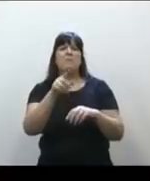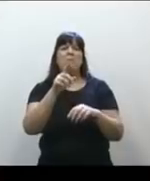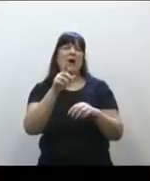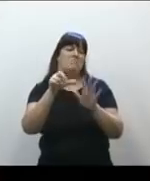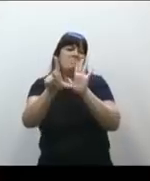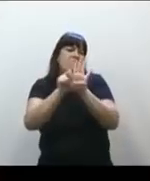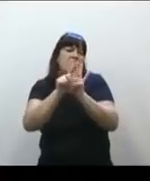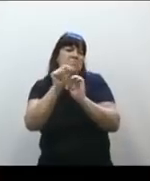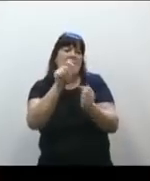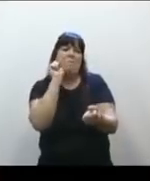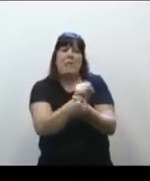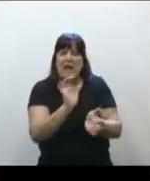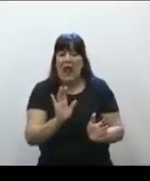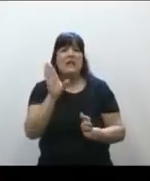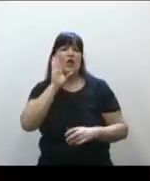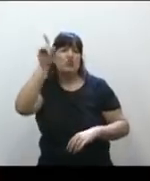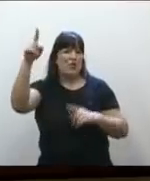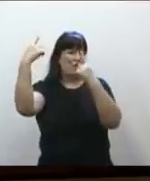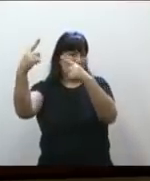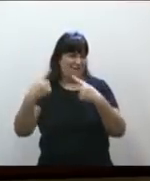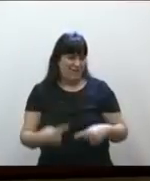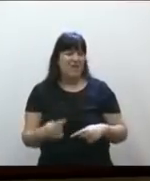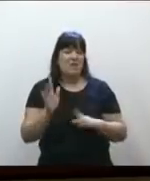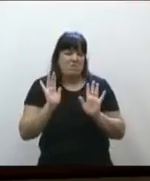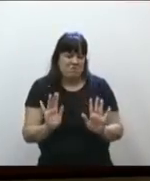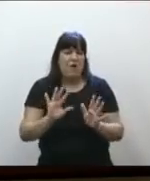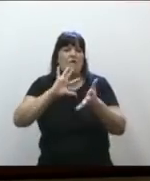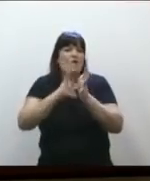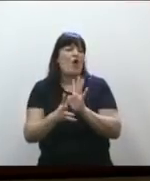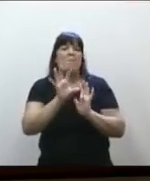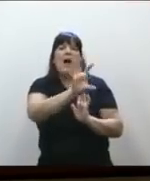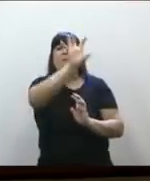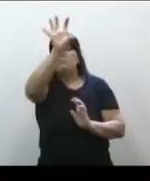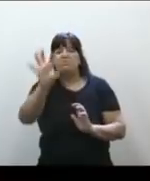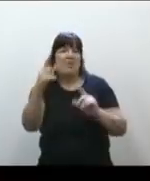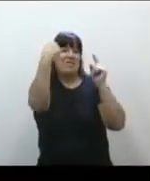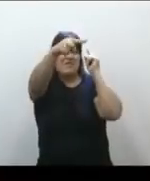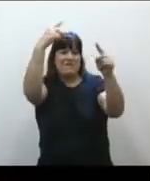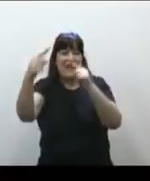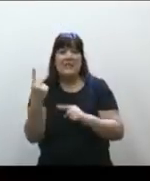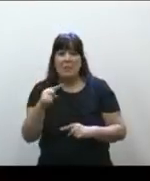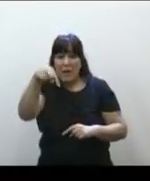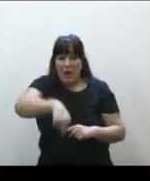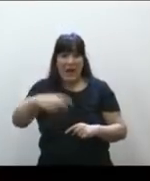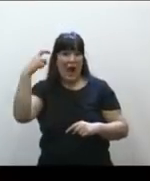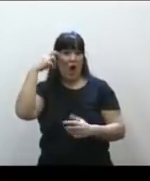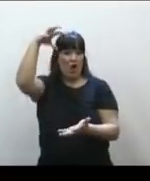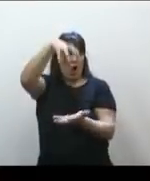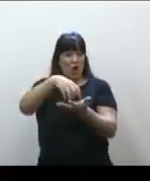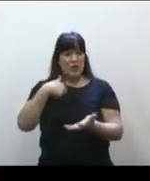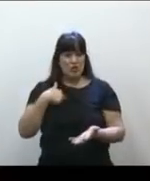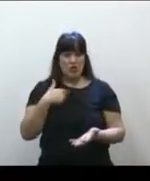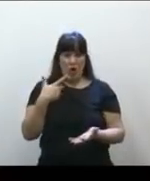en cada uno de los estados de los Estados Unidos, pero nuestro país es un país federal, entonces en esta casa yo puedo